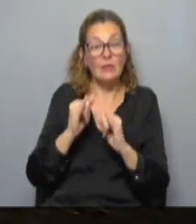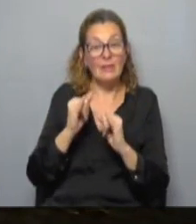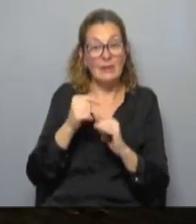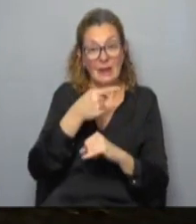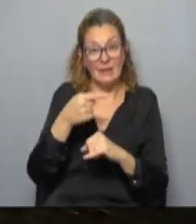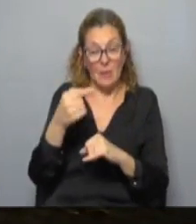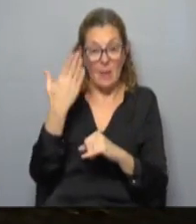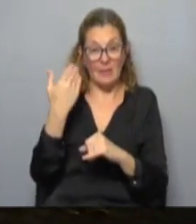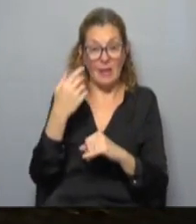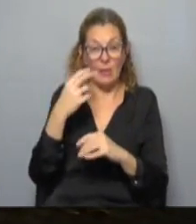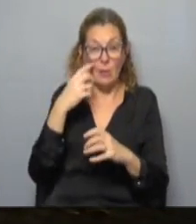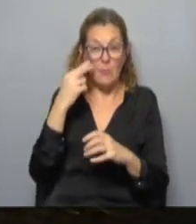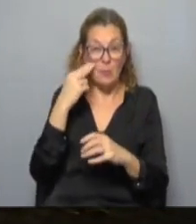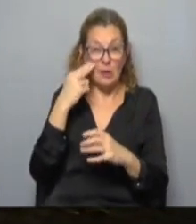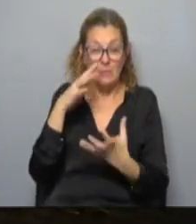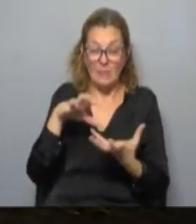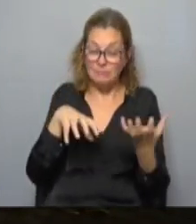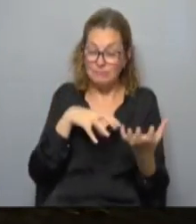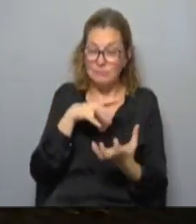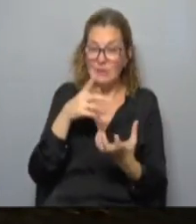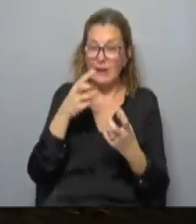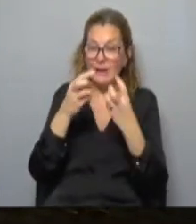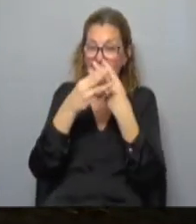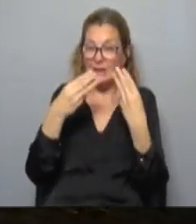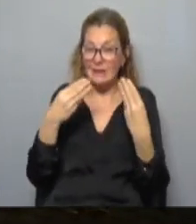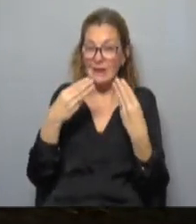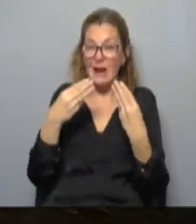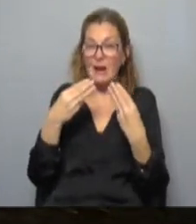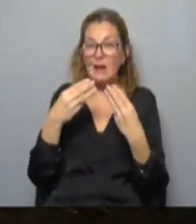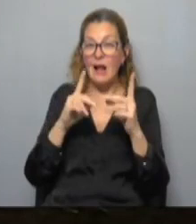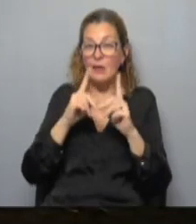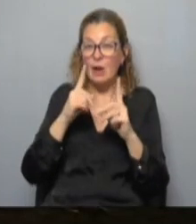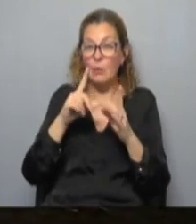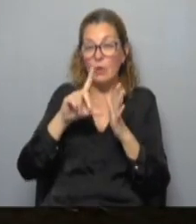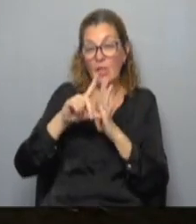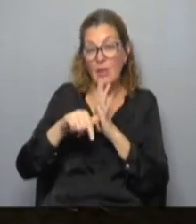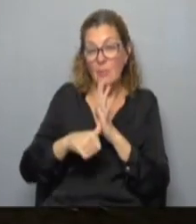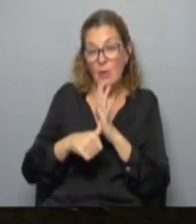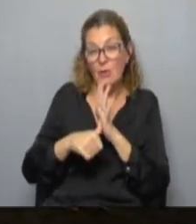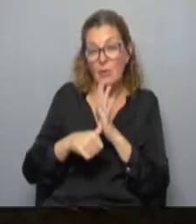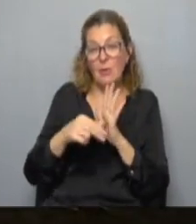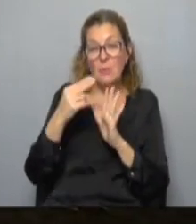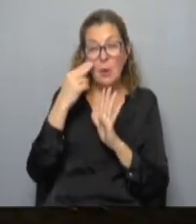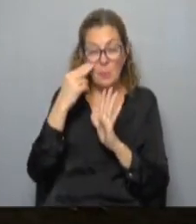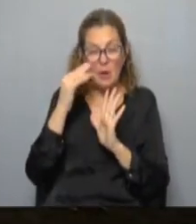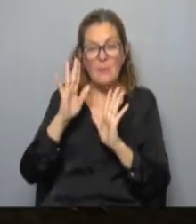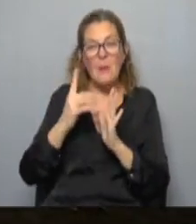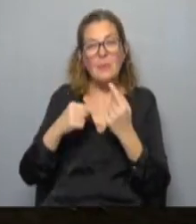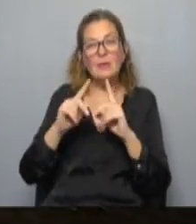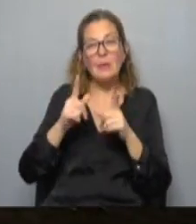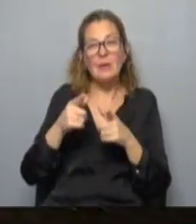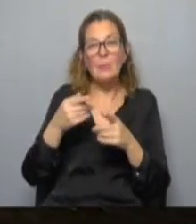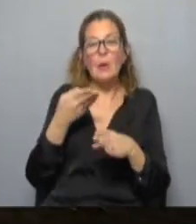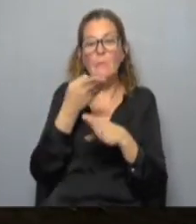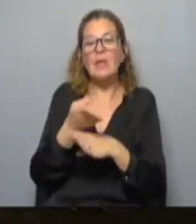la semana pasada cuando el conflicto estaba más agudizado en general hay algunas demoras por el conflicto pero también por la alta